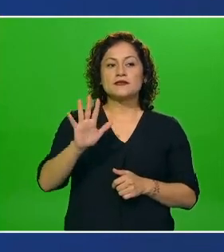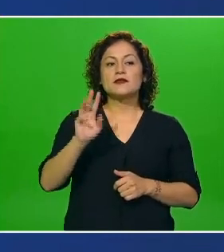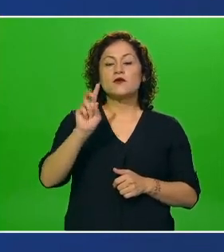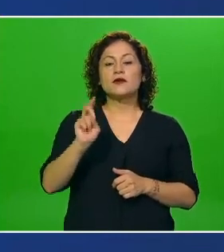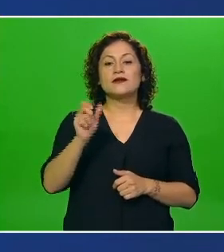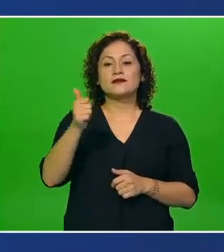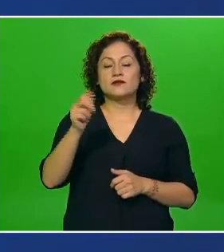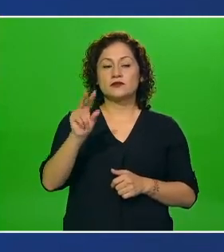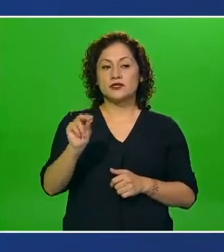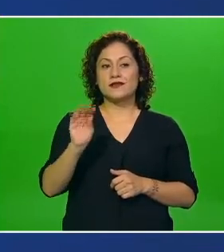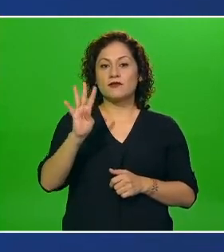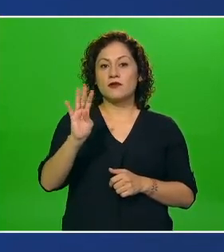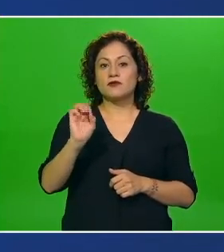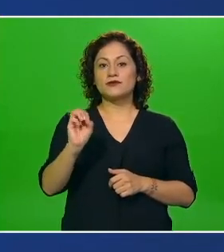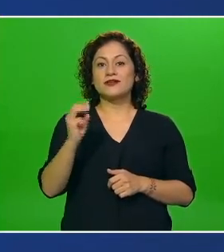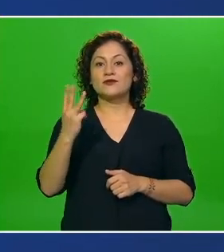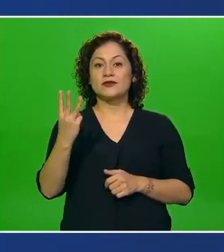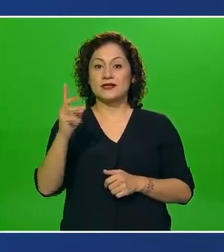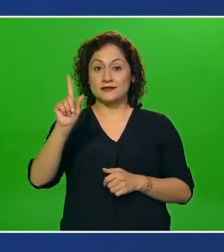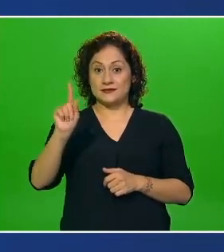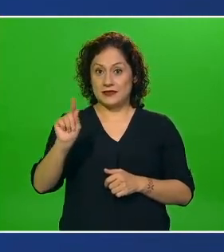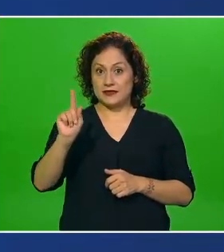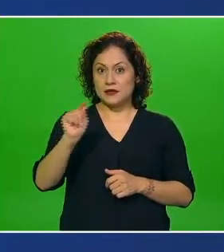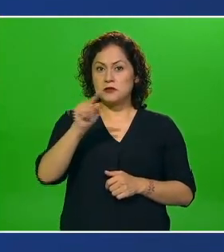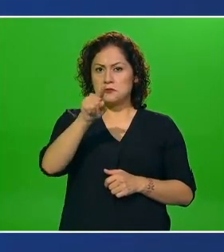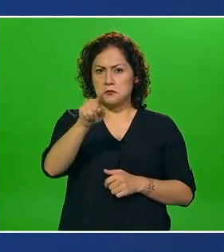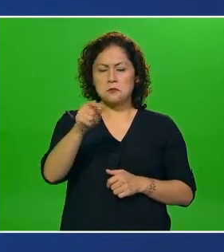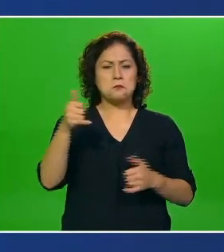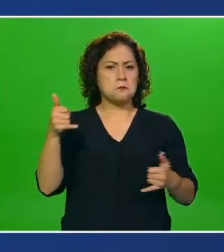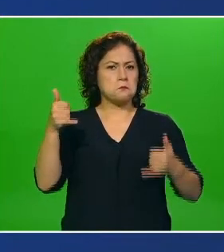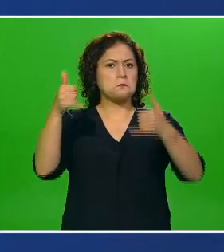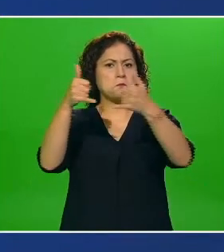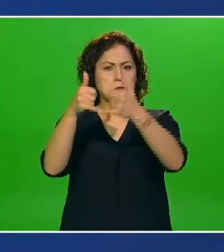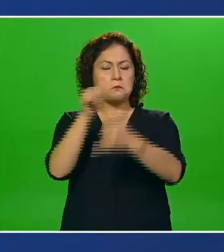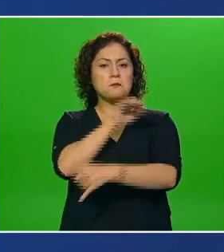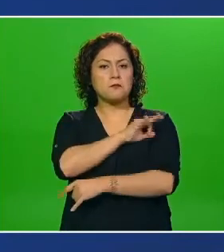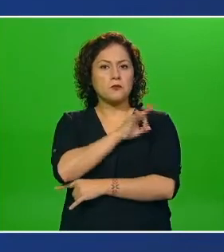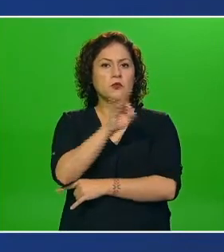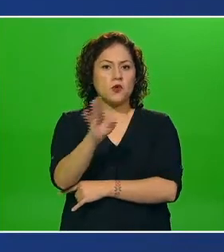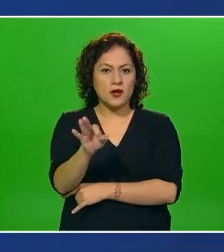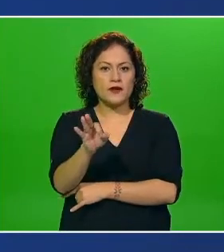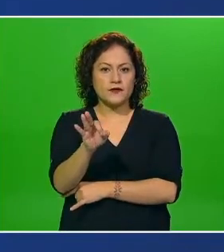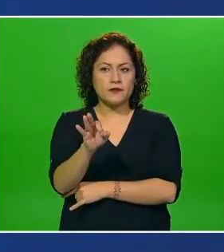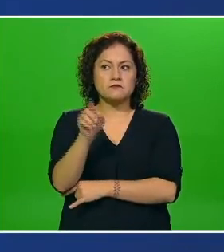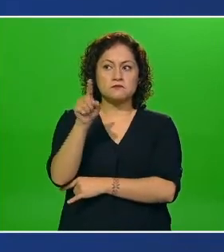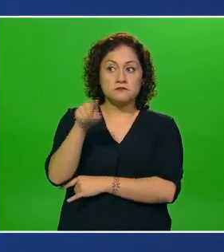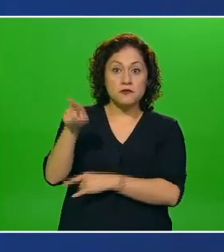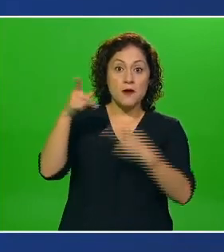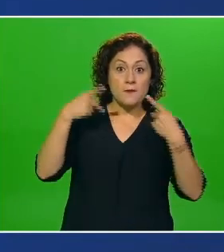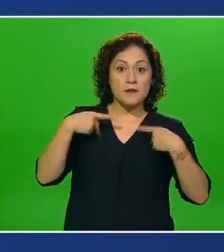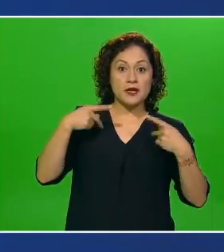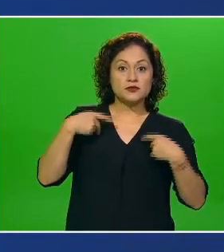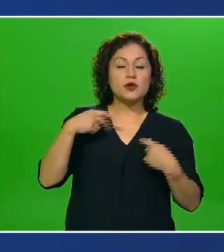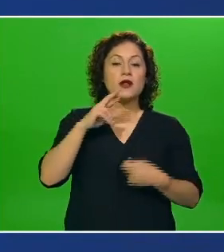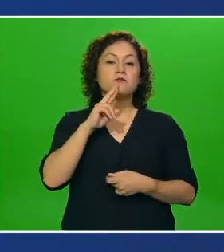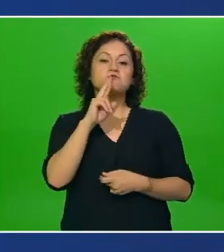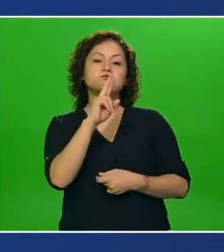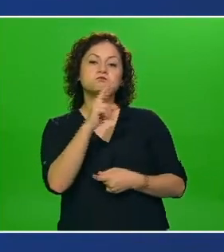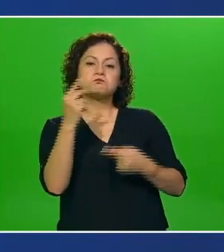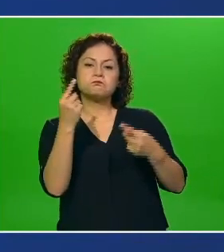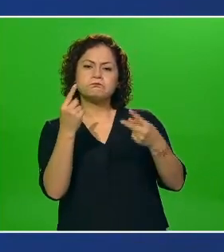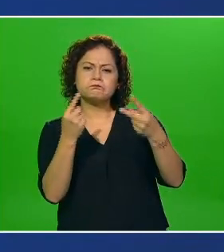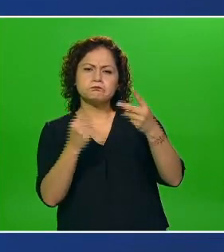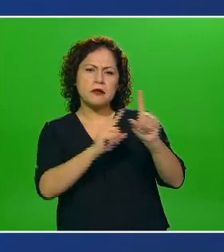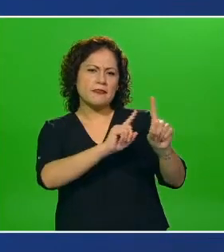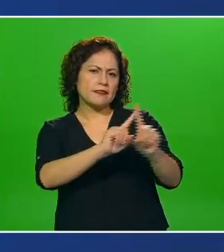es el número donde ustedes pueden marcar las personas capacitadas que les van a contestar tienen toda la información para resolver la gran mayoría